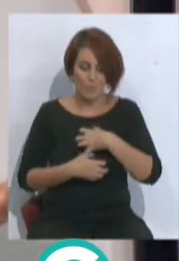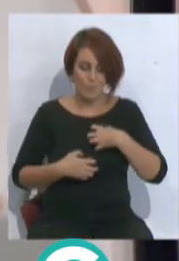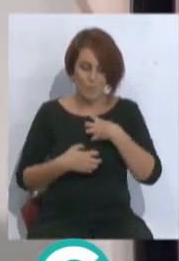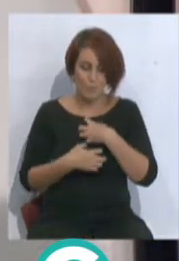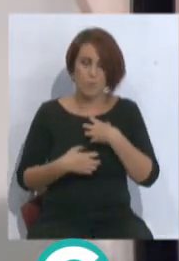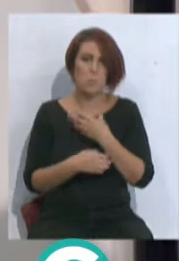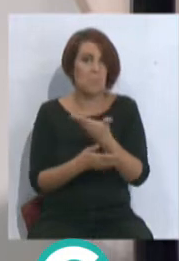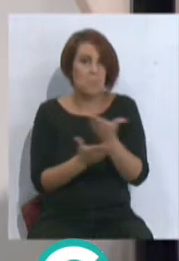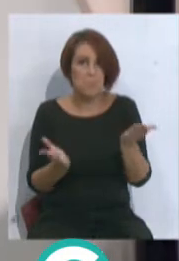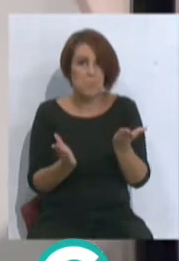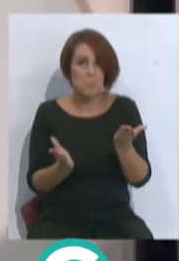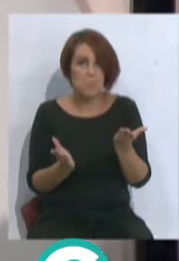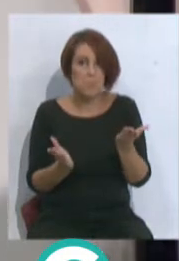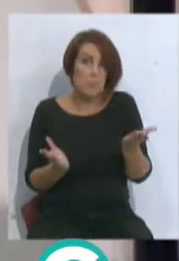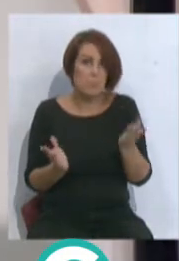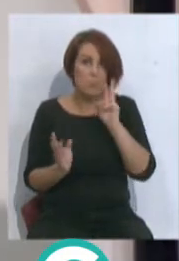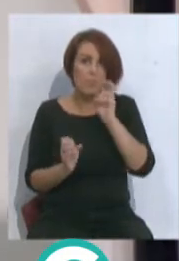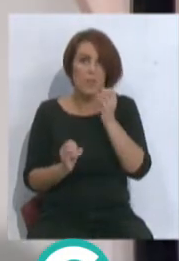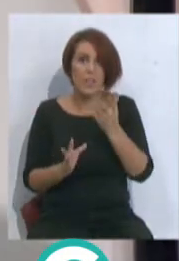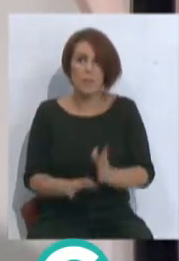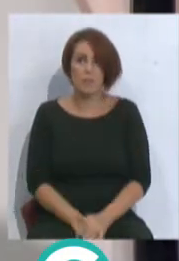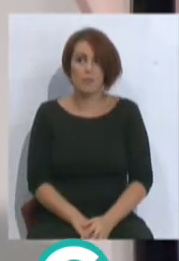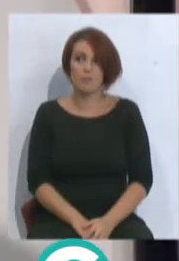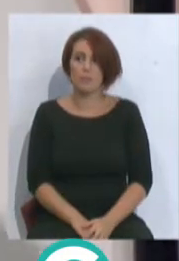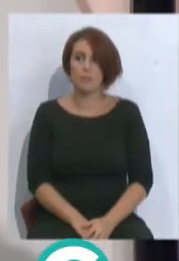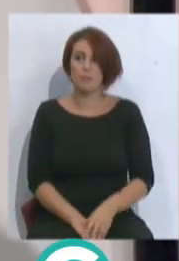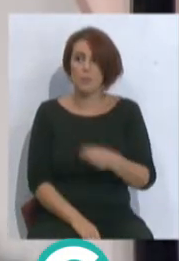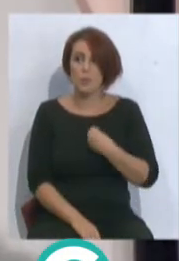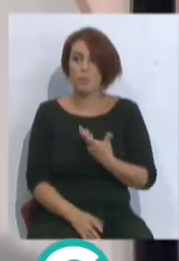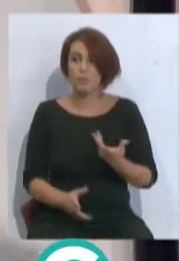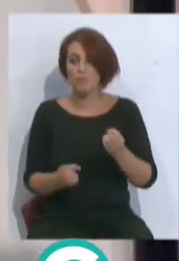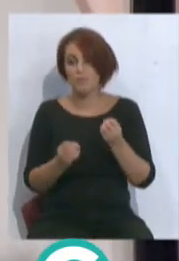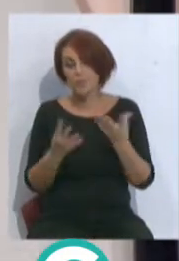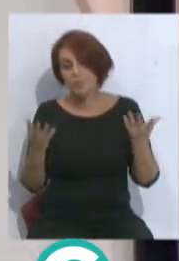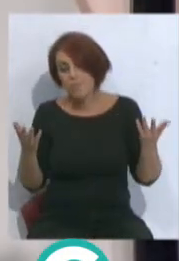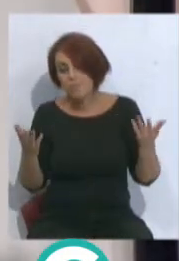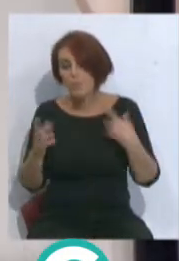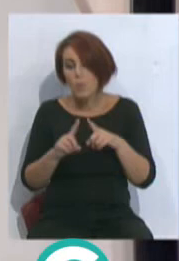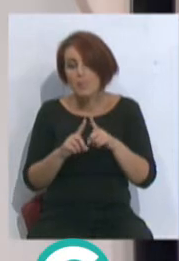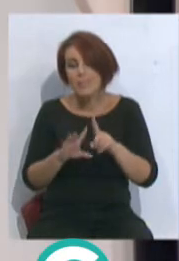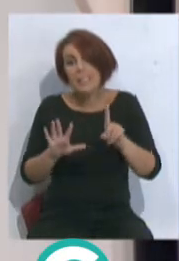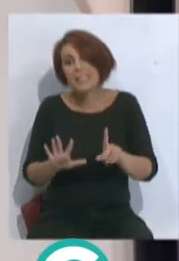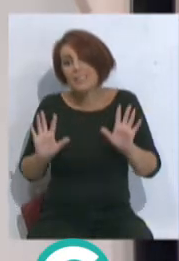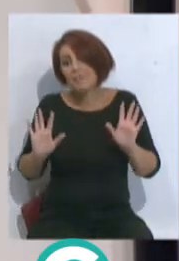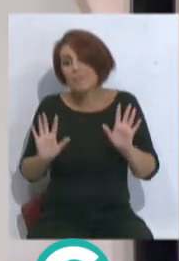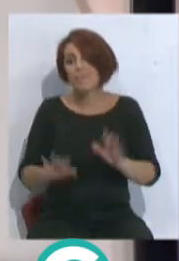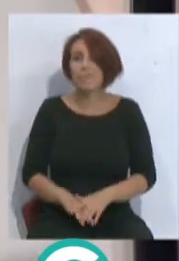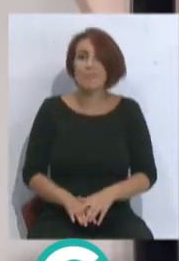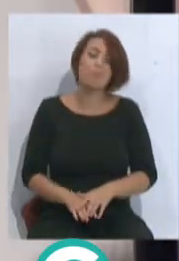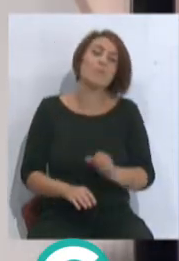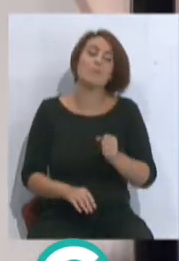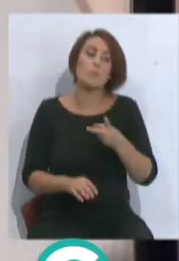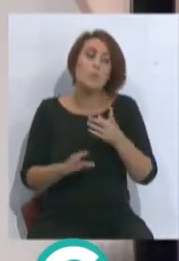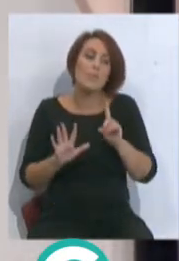lo demás, yo veo bien lo que dentro de... que el bien es un seis, no es un...